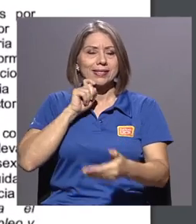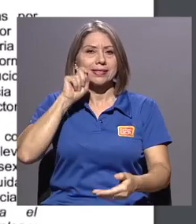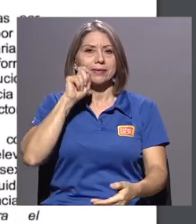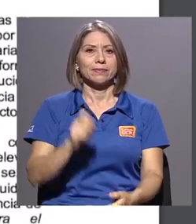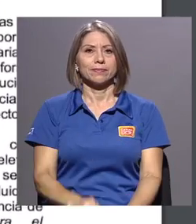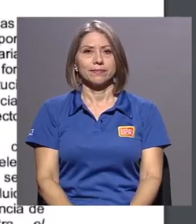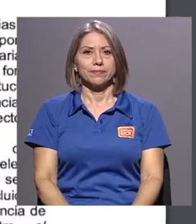Gracias. Gracias.